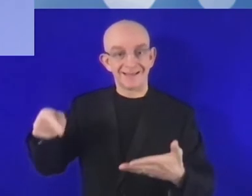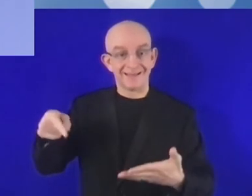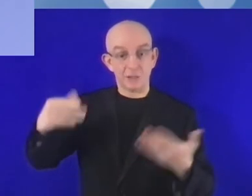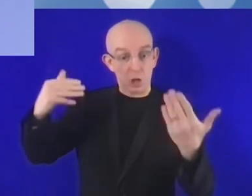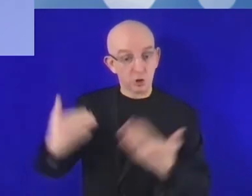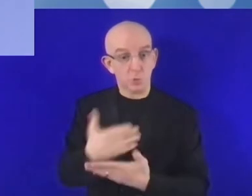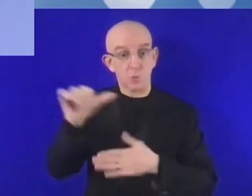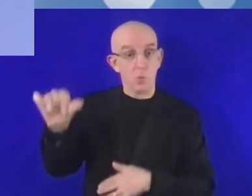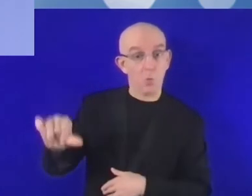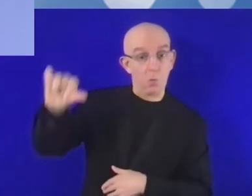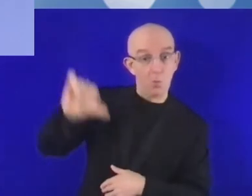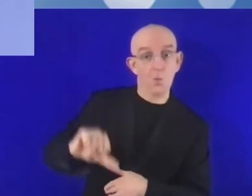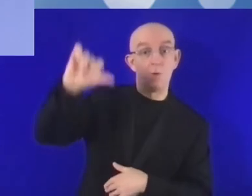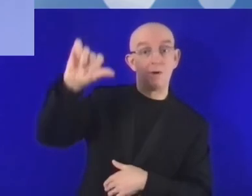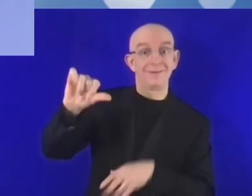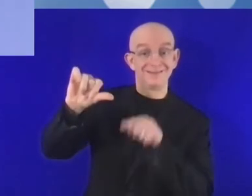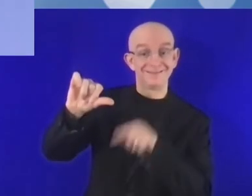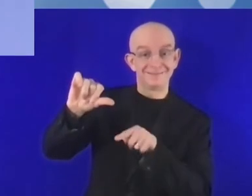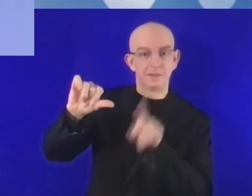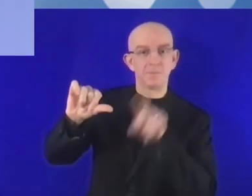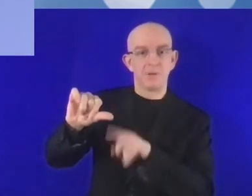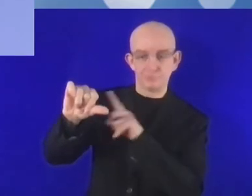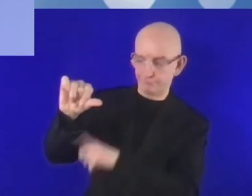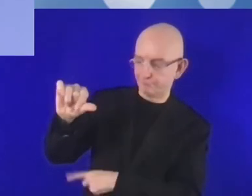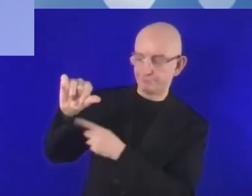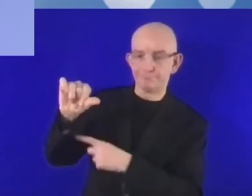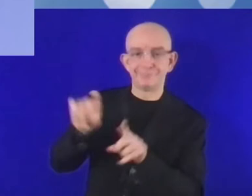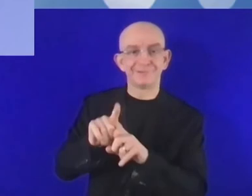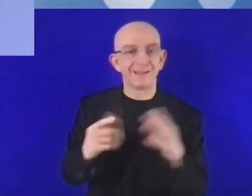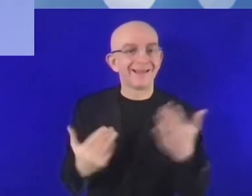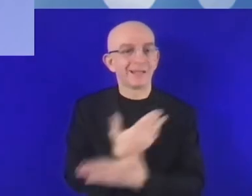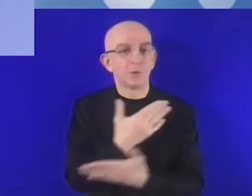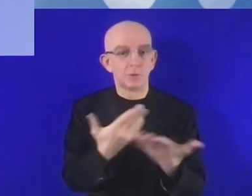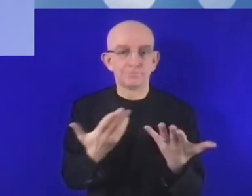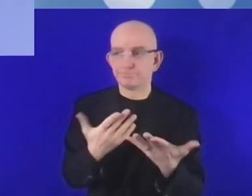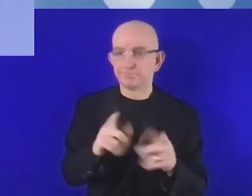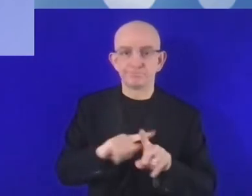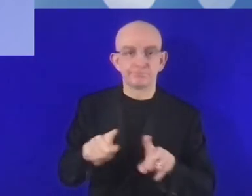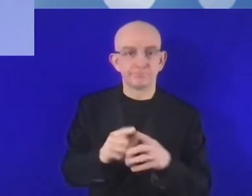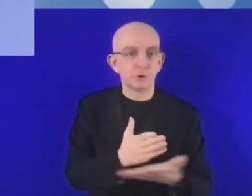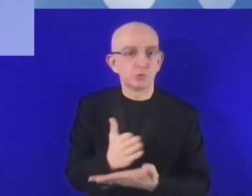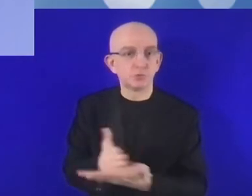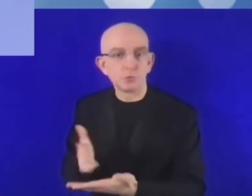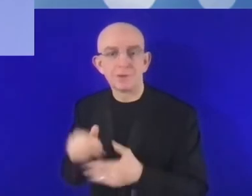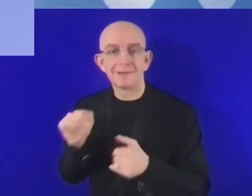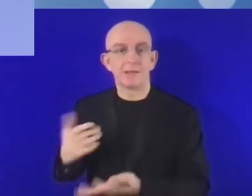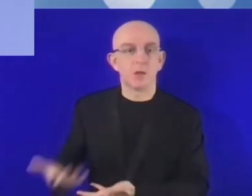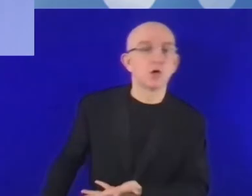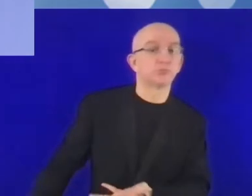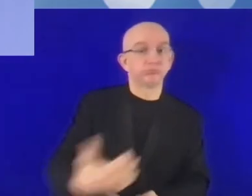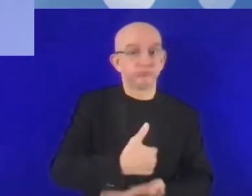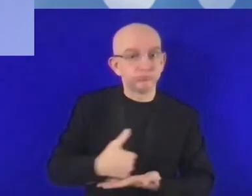constituyen una riqueza. Por eso mismo tenemos que conseguir herramientas que nos permitan